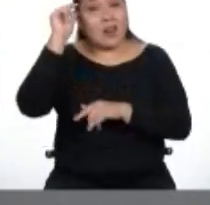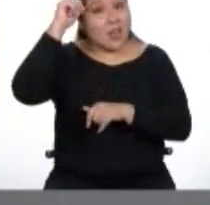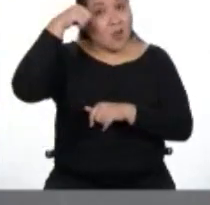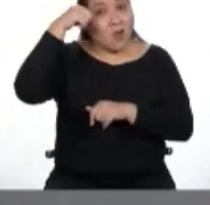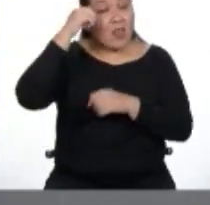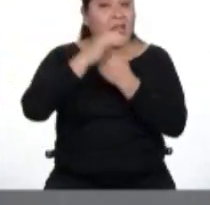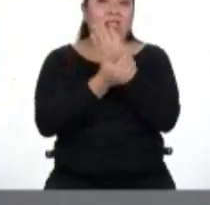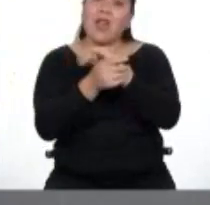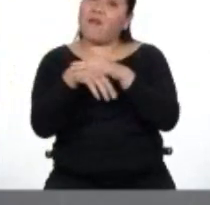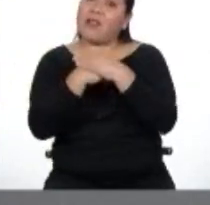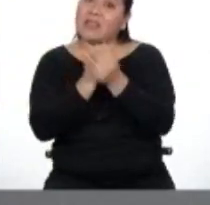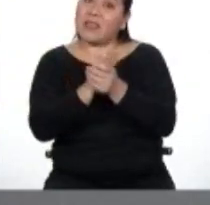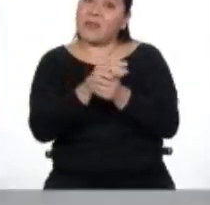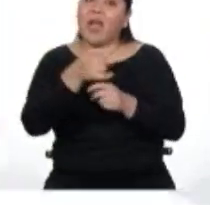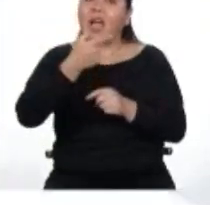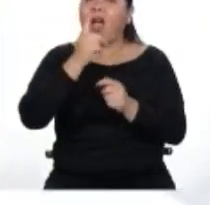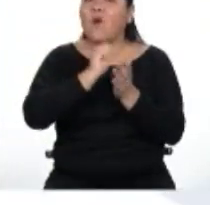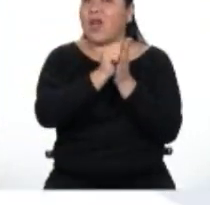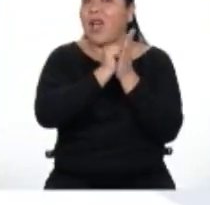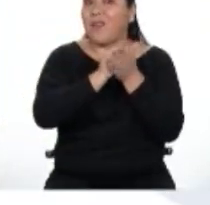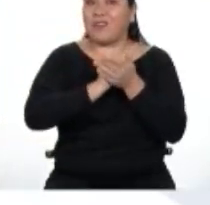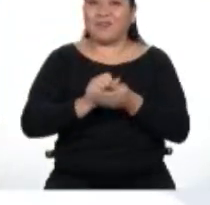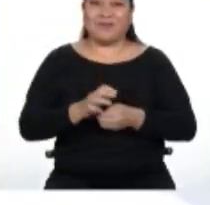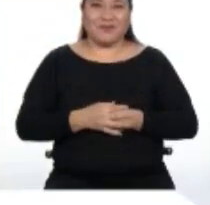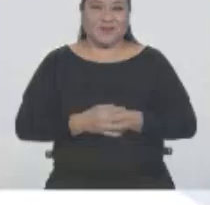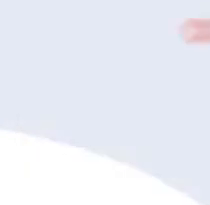recuerden lavarse las manos con agua y jabón.